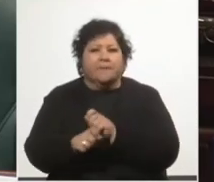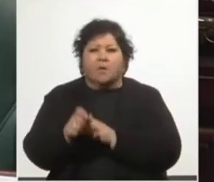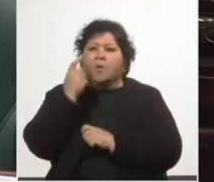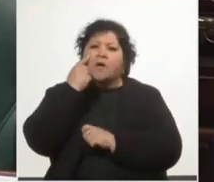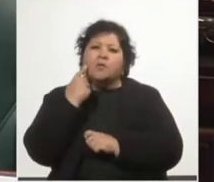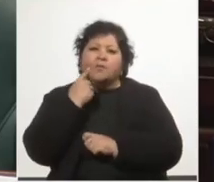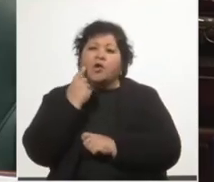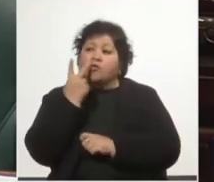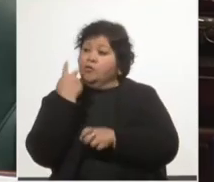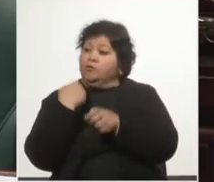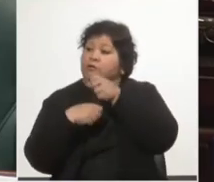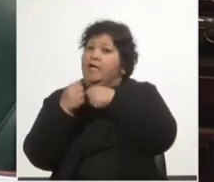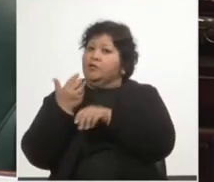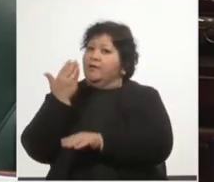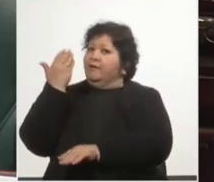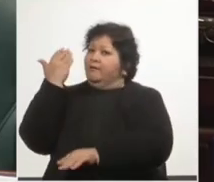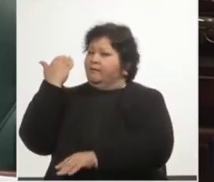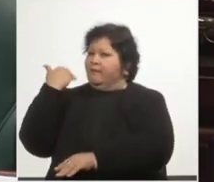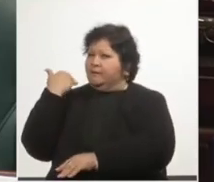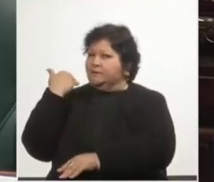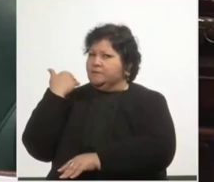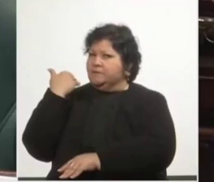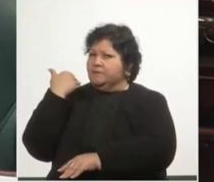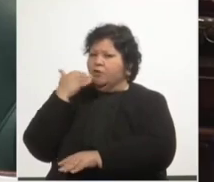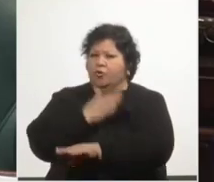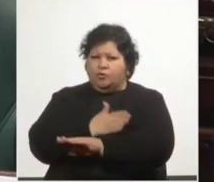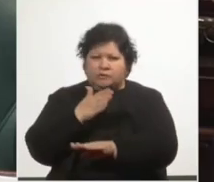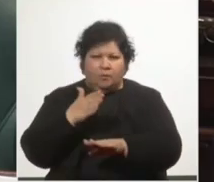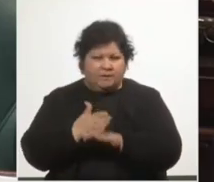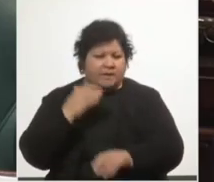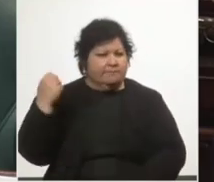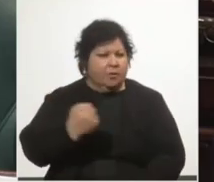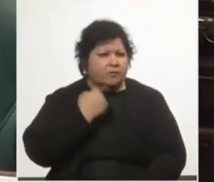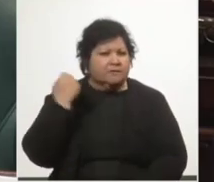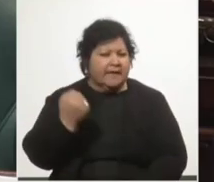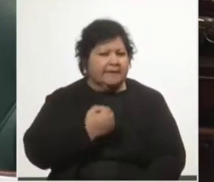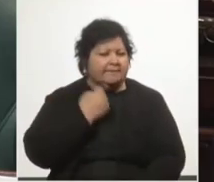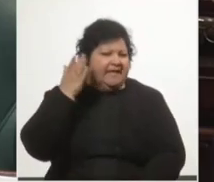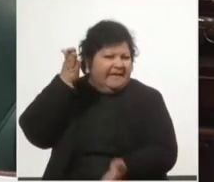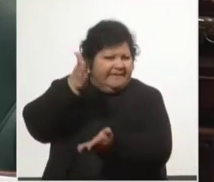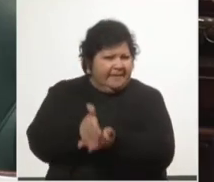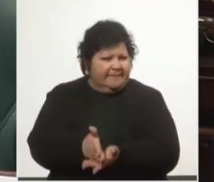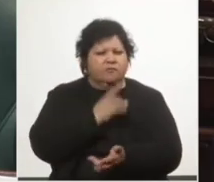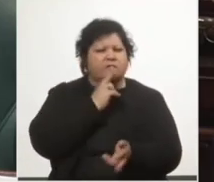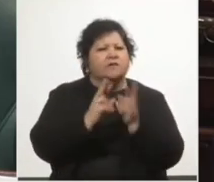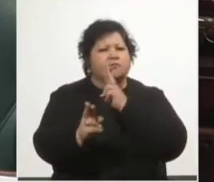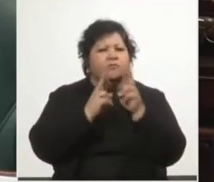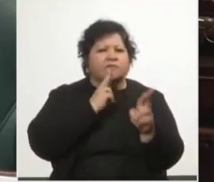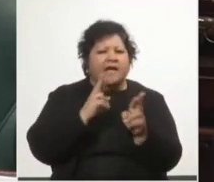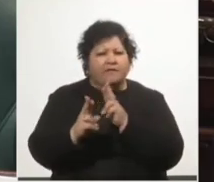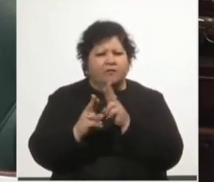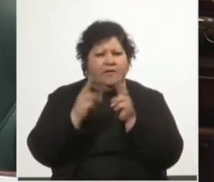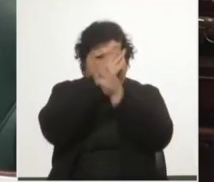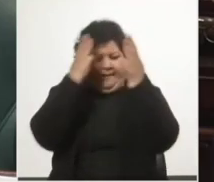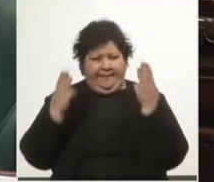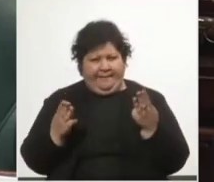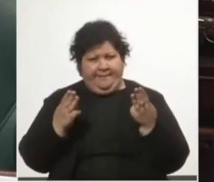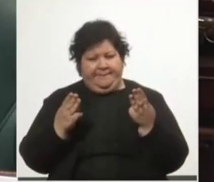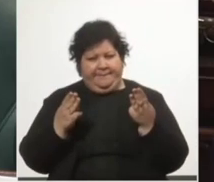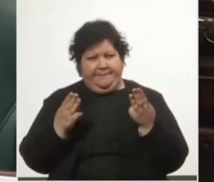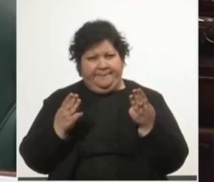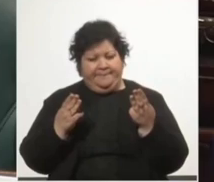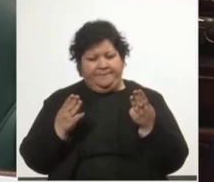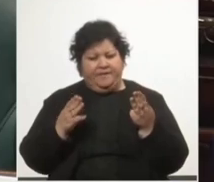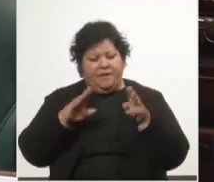dos años atrás, que tiene consecuencias relevantes para la determinación del resultado estructural. Todas estas